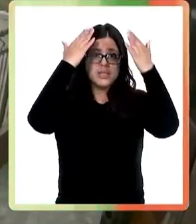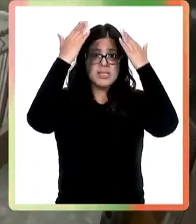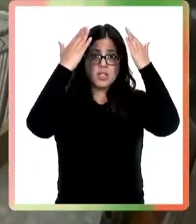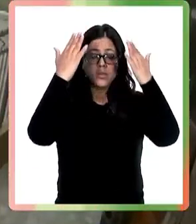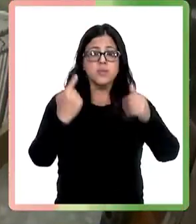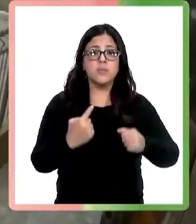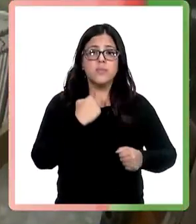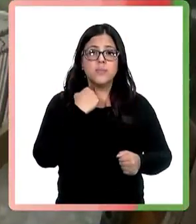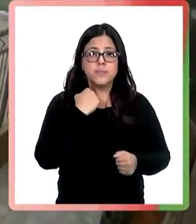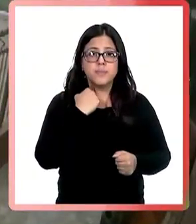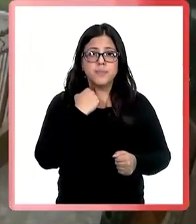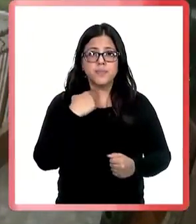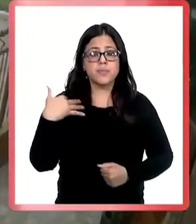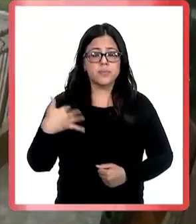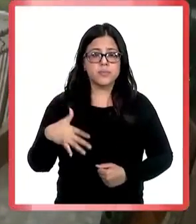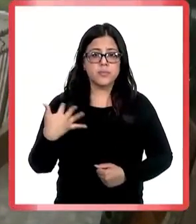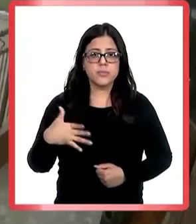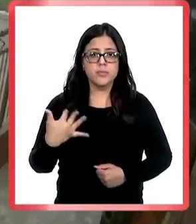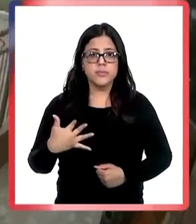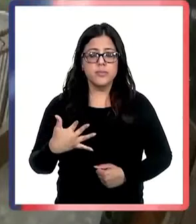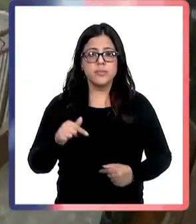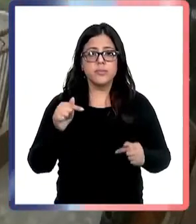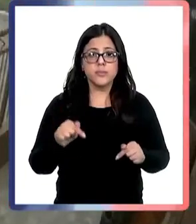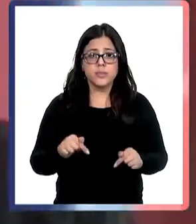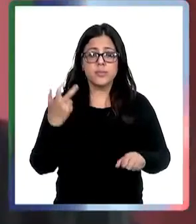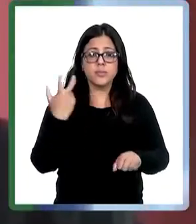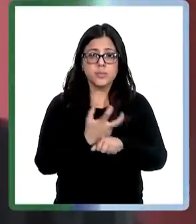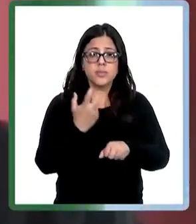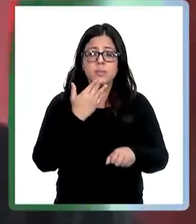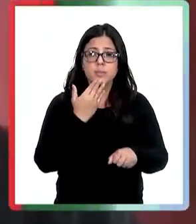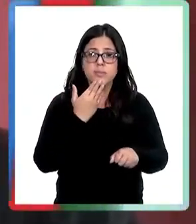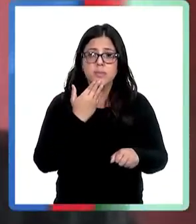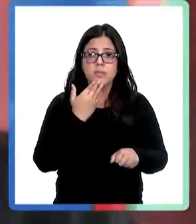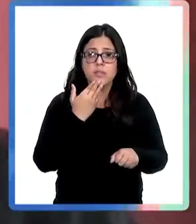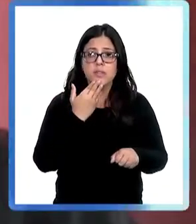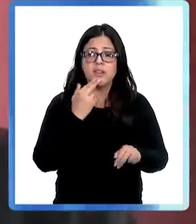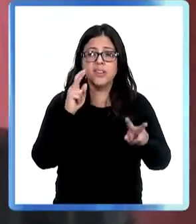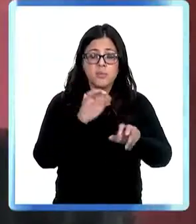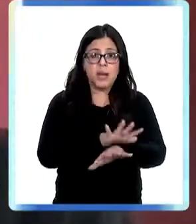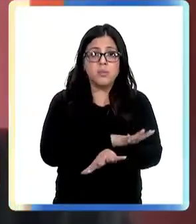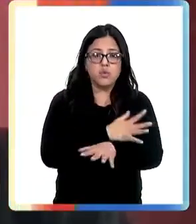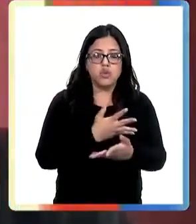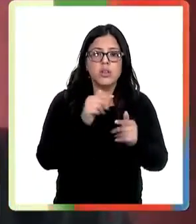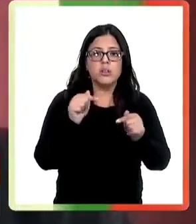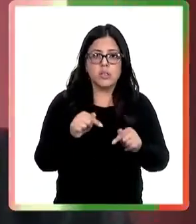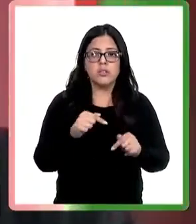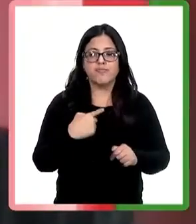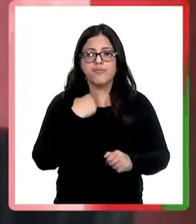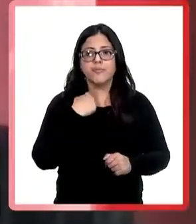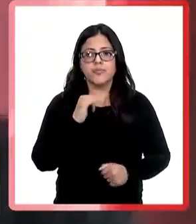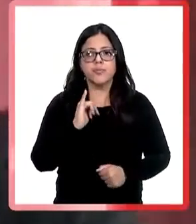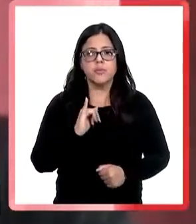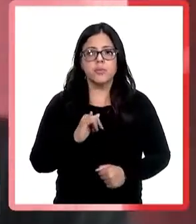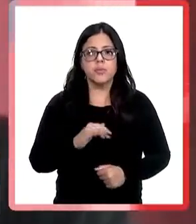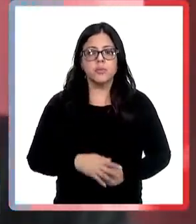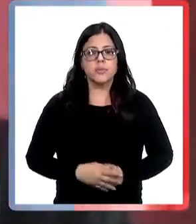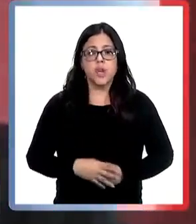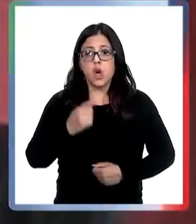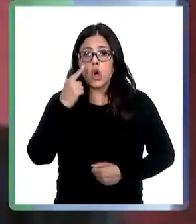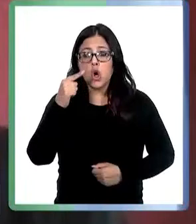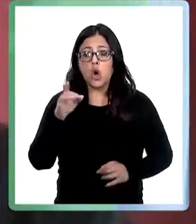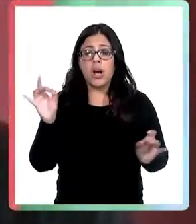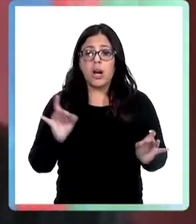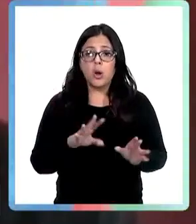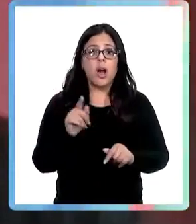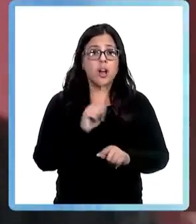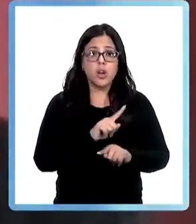sino lo emocional. Eso también se ve dañado. Pienso que no es casualidad. La crisis política, económica, social, jurídica, por